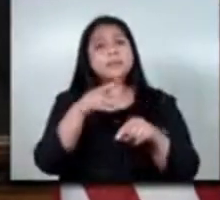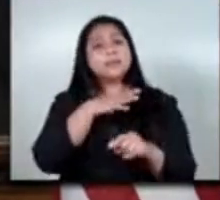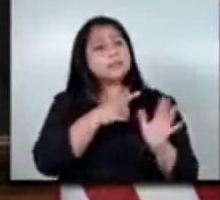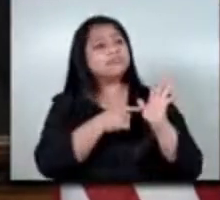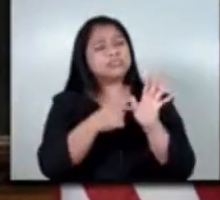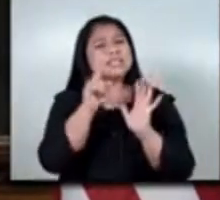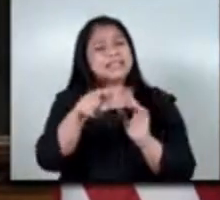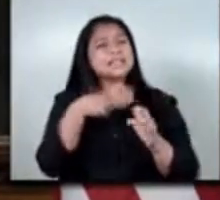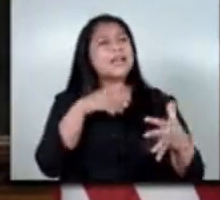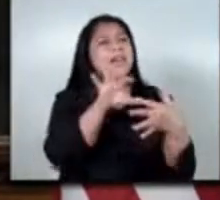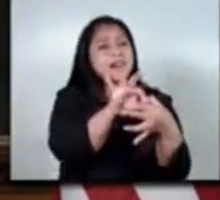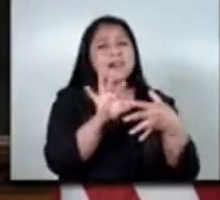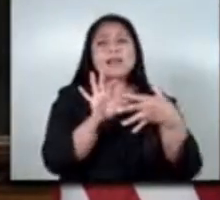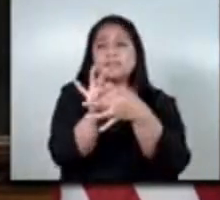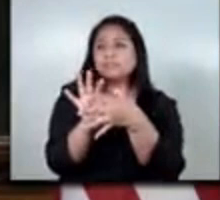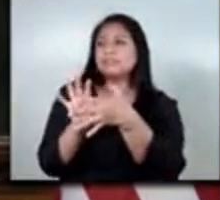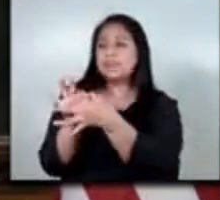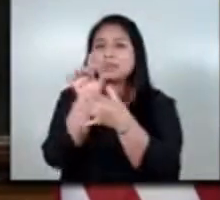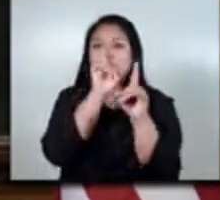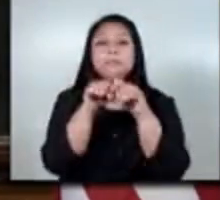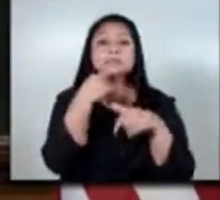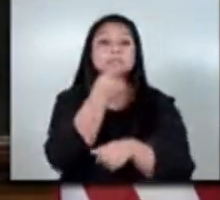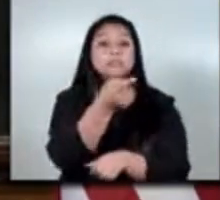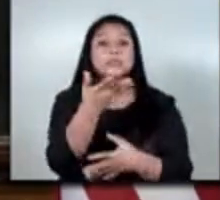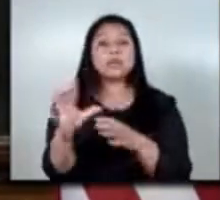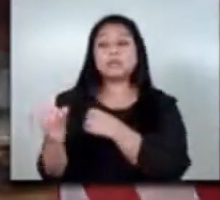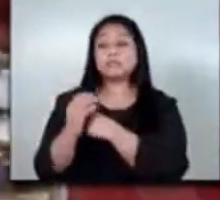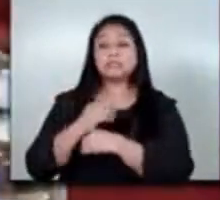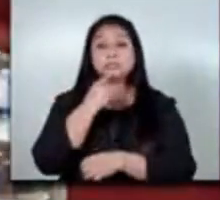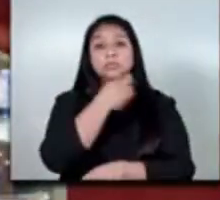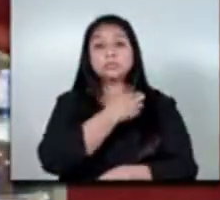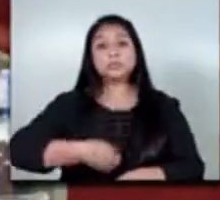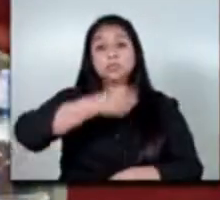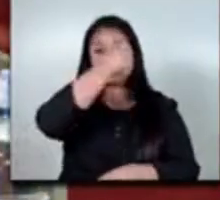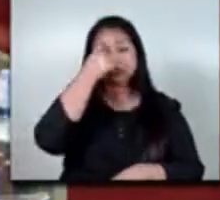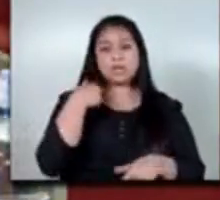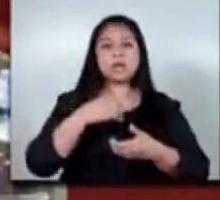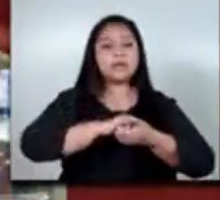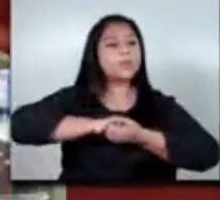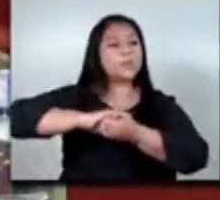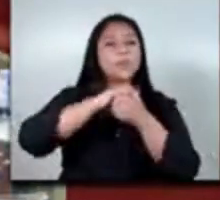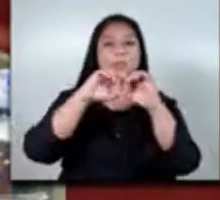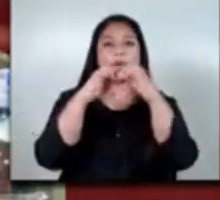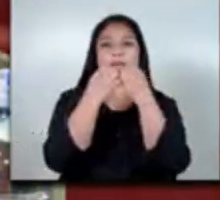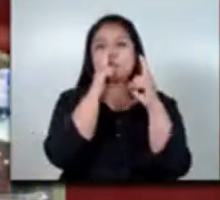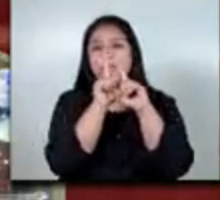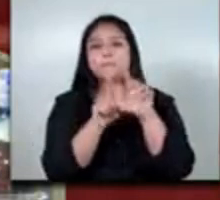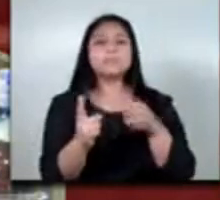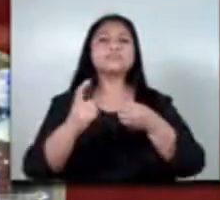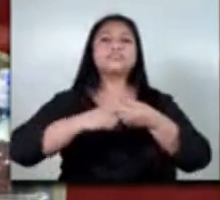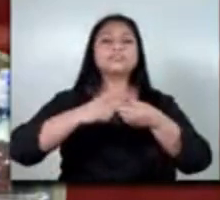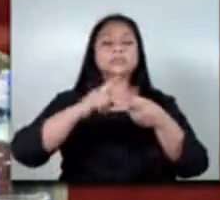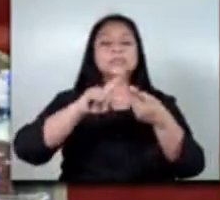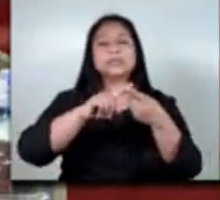que construir alianzas porque esto va y nos lo ha instruido también señor presidente alejandro llamatey de la mano de un equipo y el equipo se conforma con